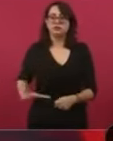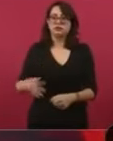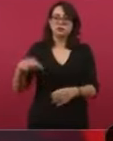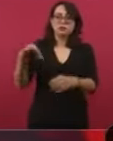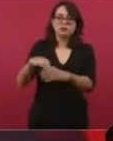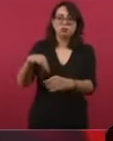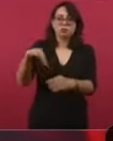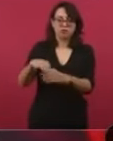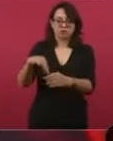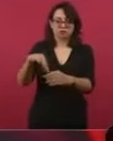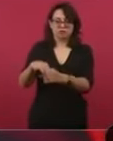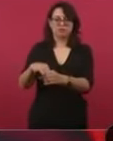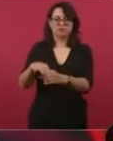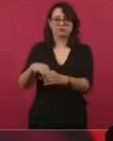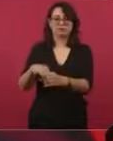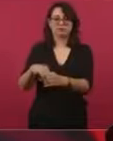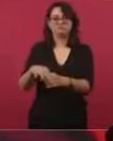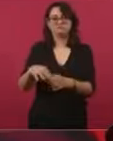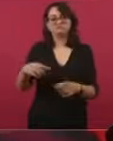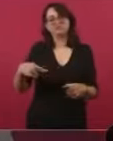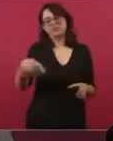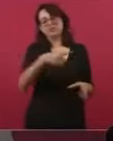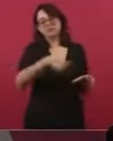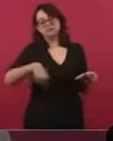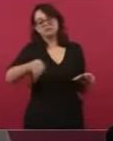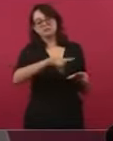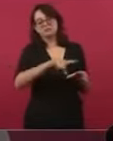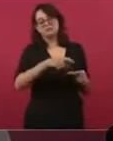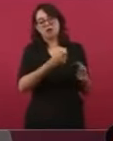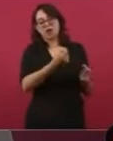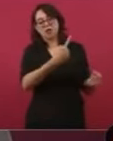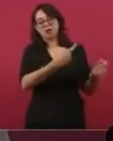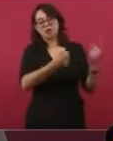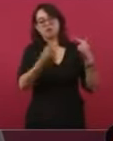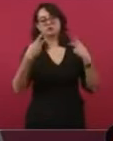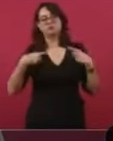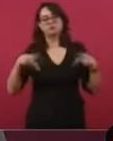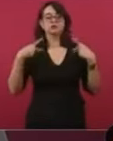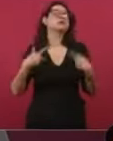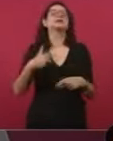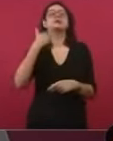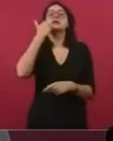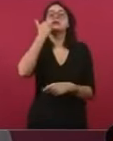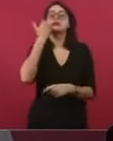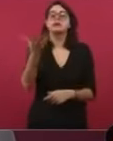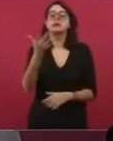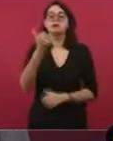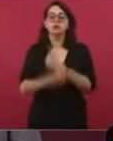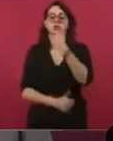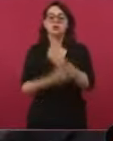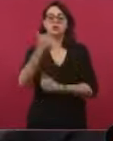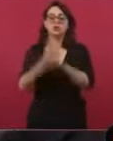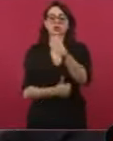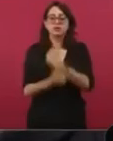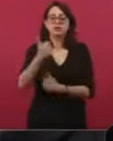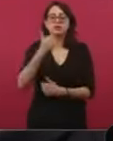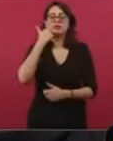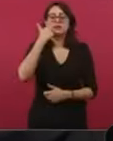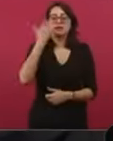que van a participar en procesos, en este caso